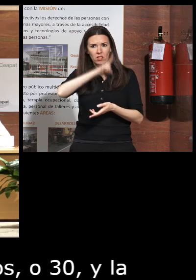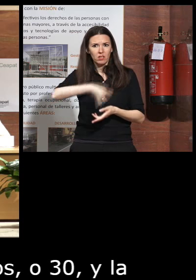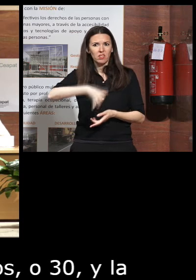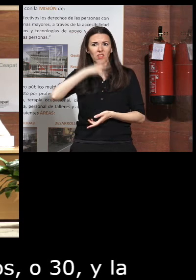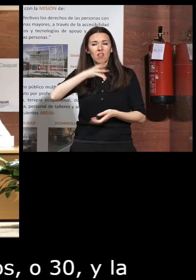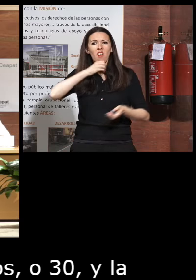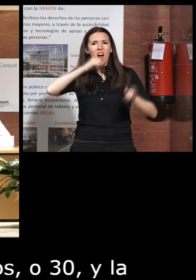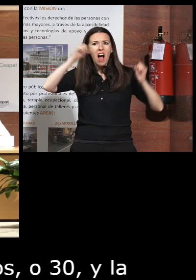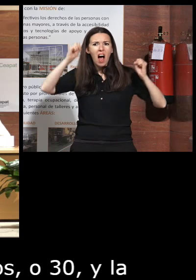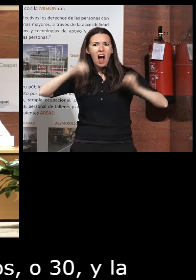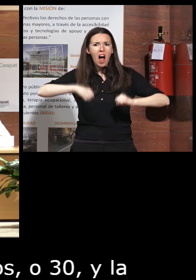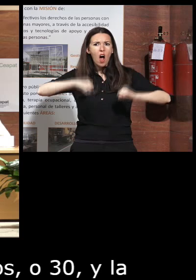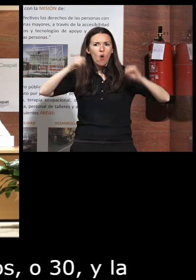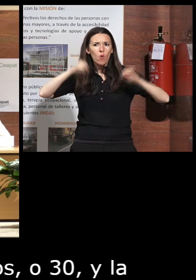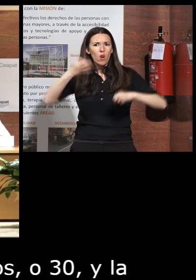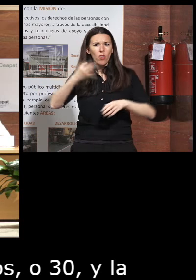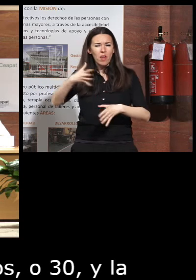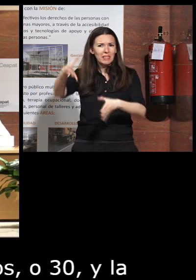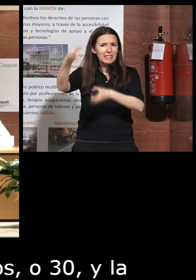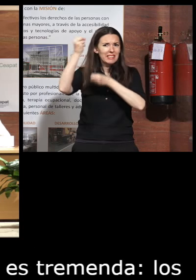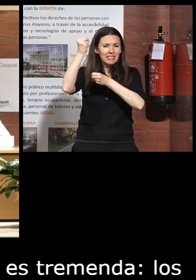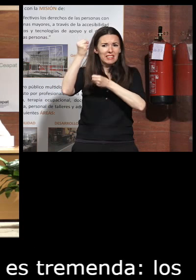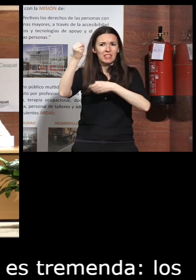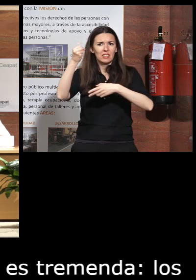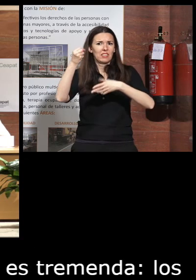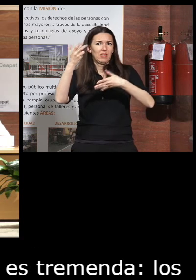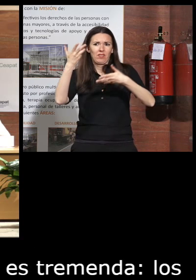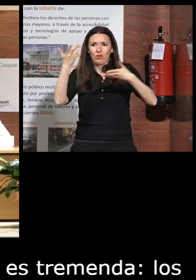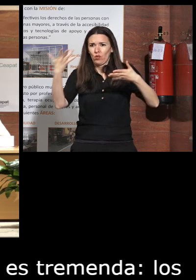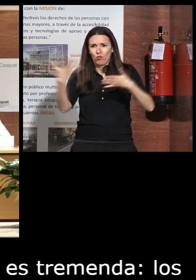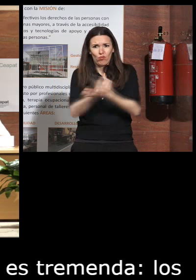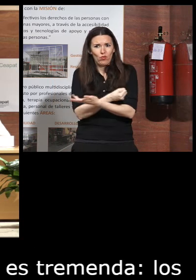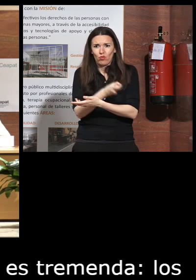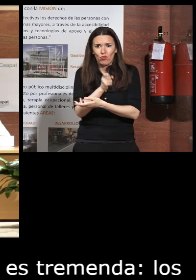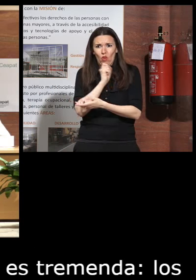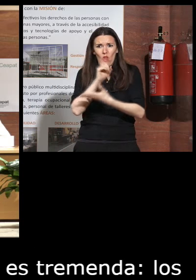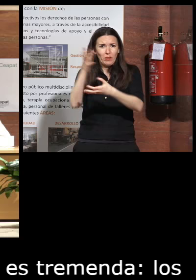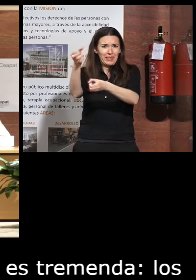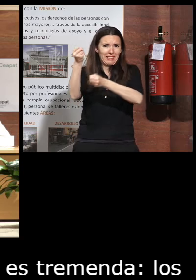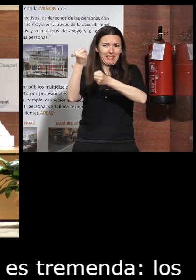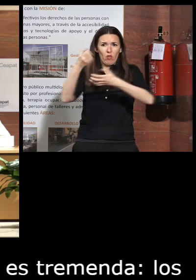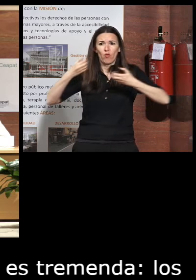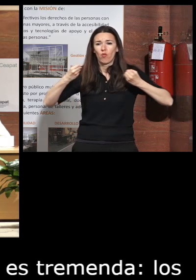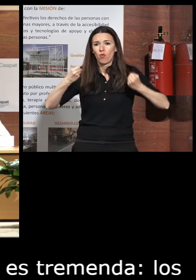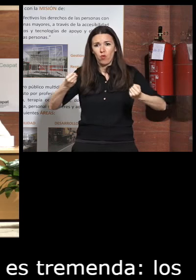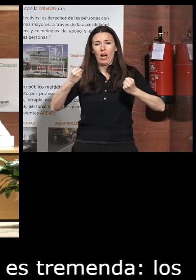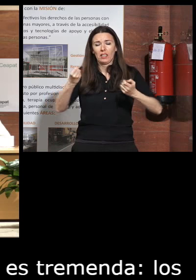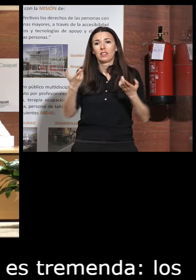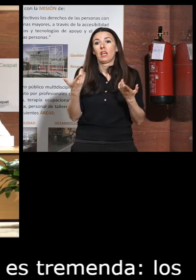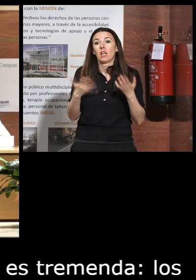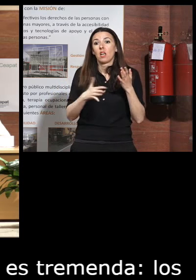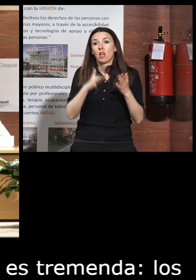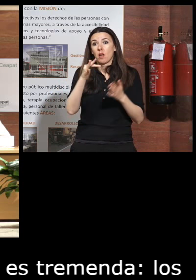abuelos se tienen que agarrar con brazos piernas y de hecho